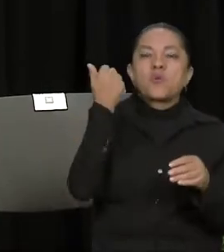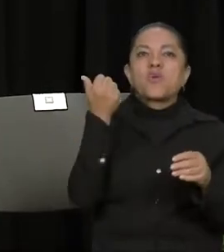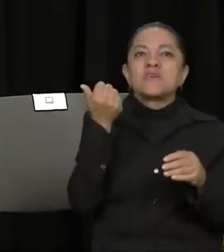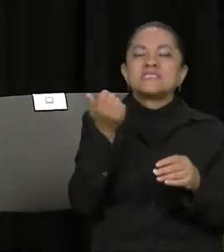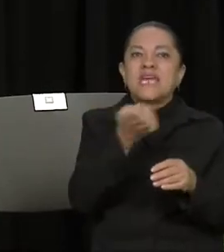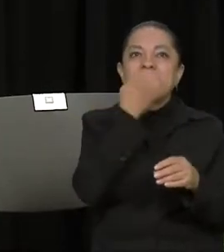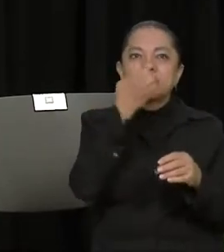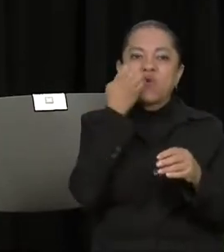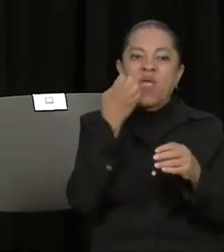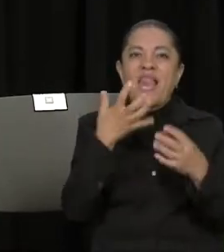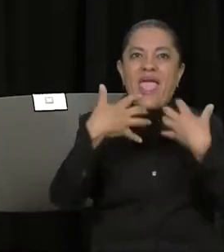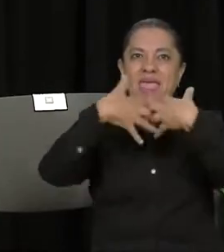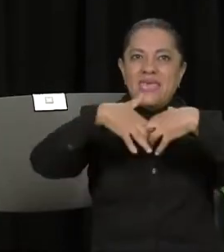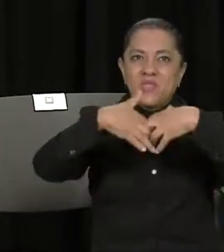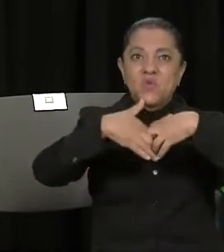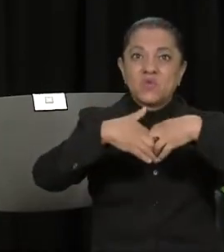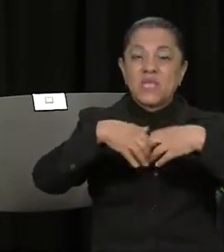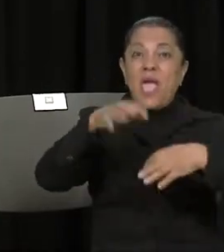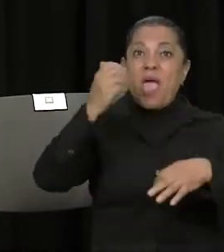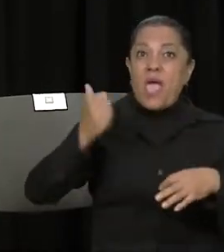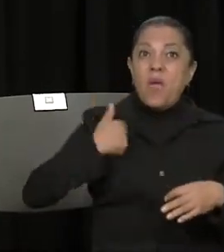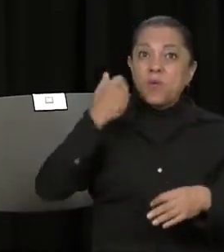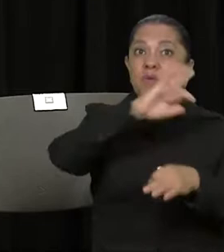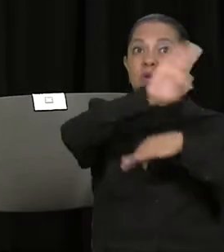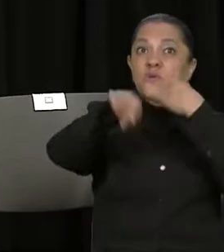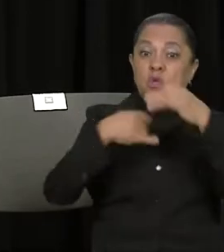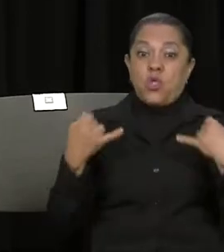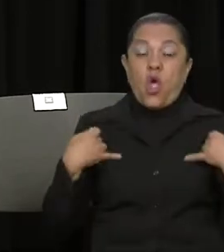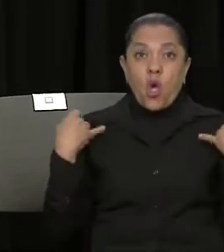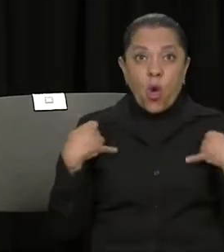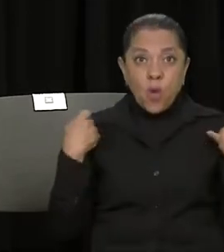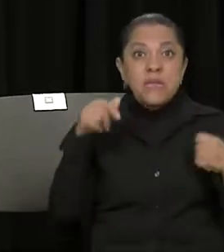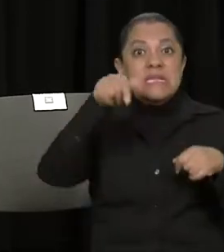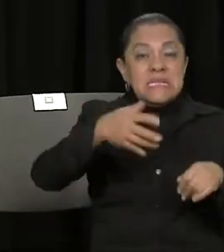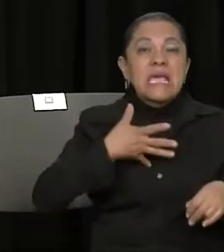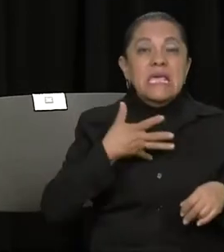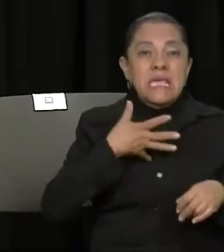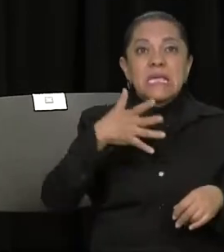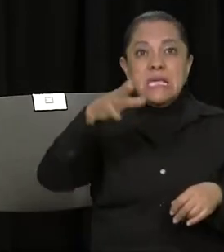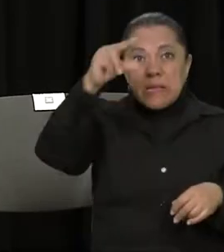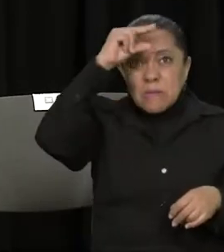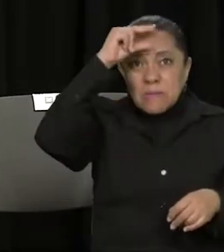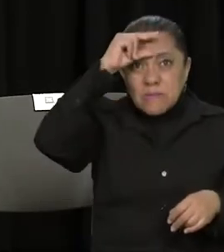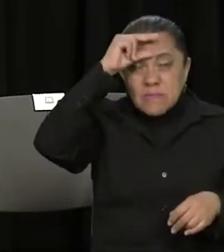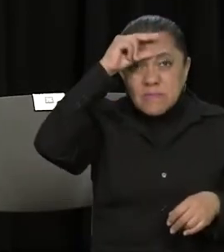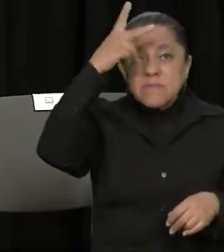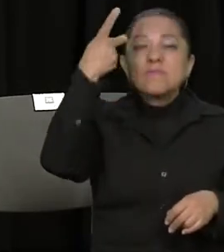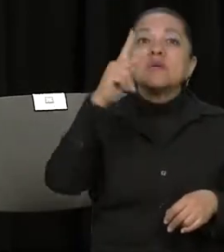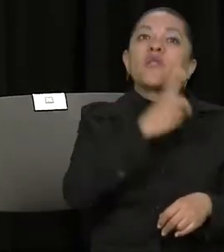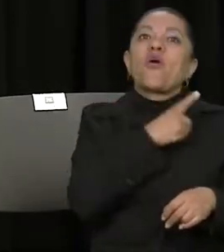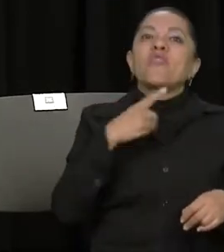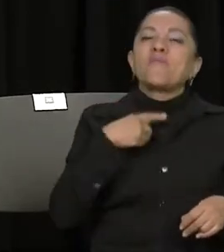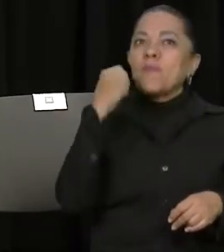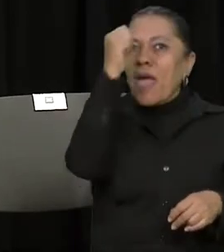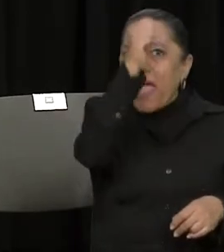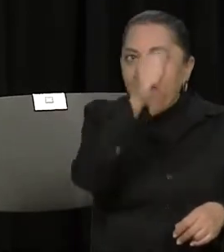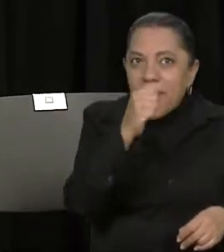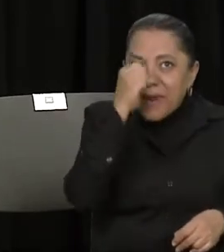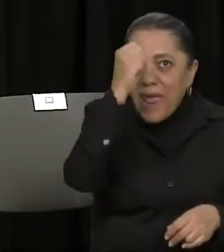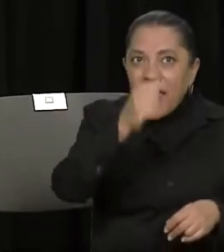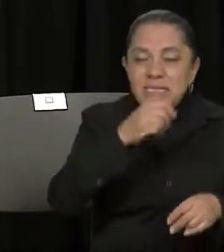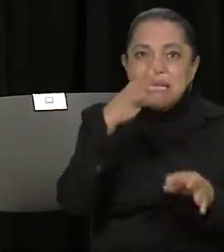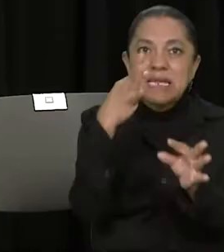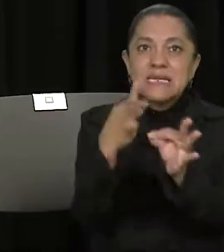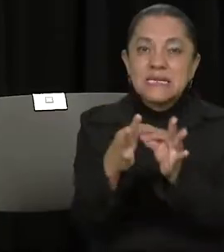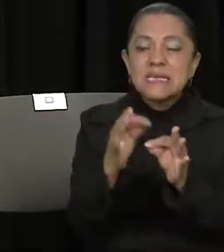todos esos jóvenes. Hay mucho talento, pero tenemos que analizarlos de una manera adecuada para aprovechar todos los cerebros brillantes